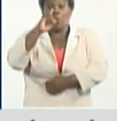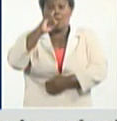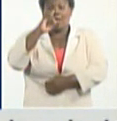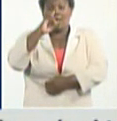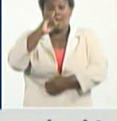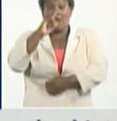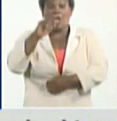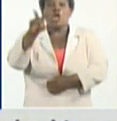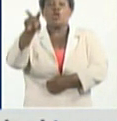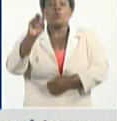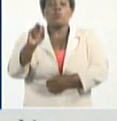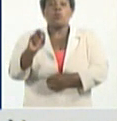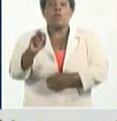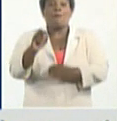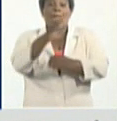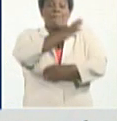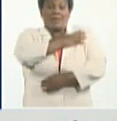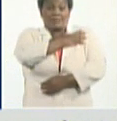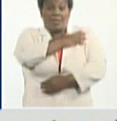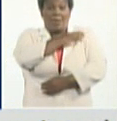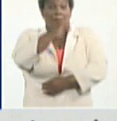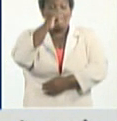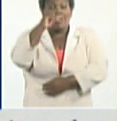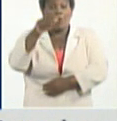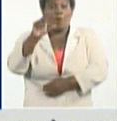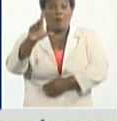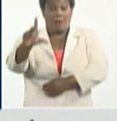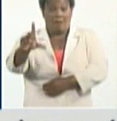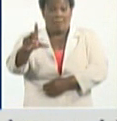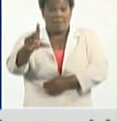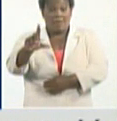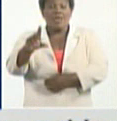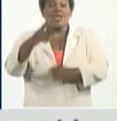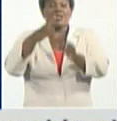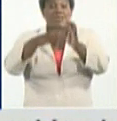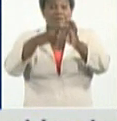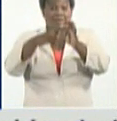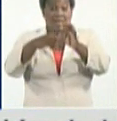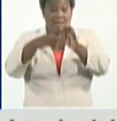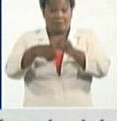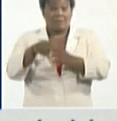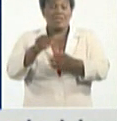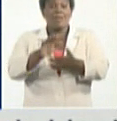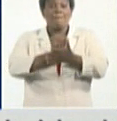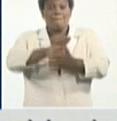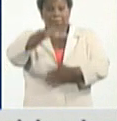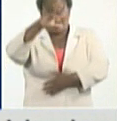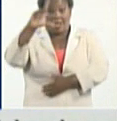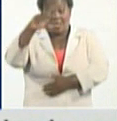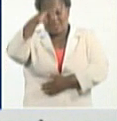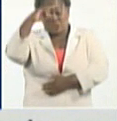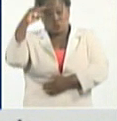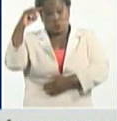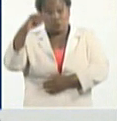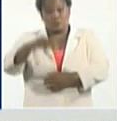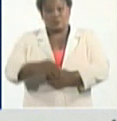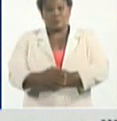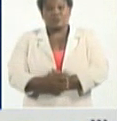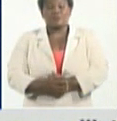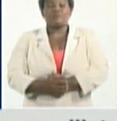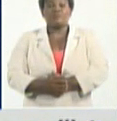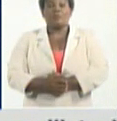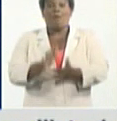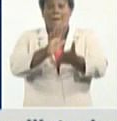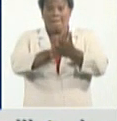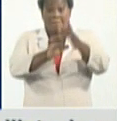Nueva Paz, Bejucal, Quibicán y Melena del Sur. Natanzas con